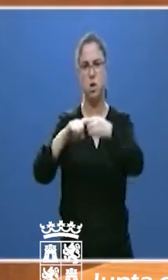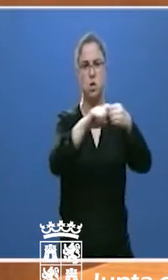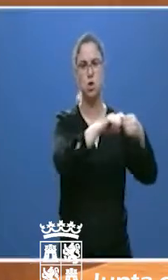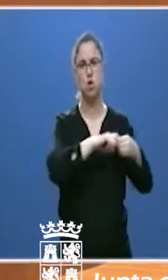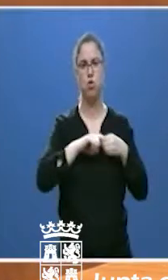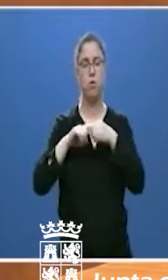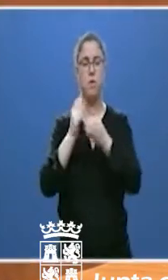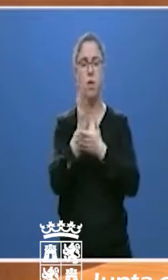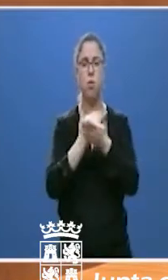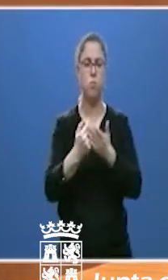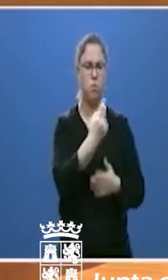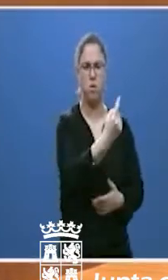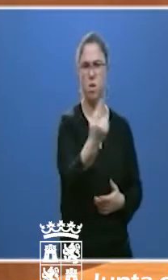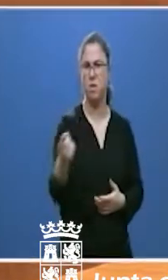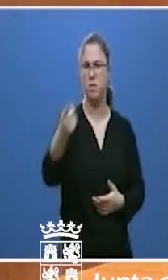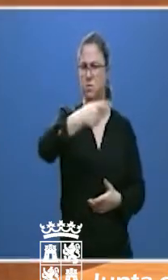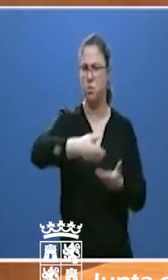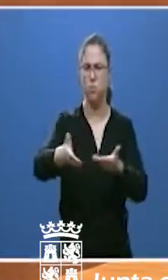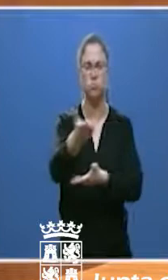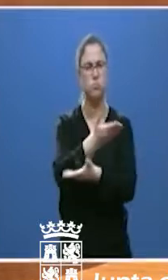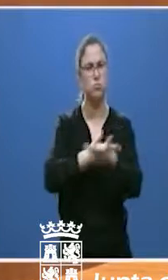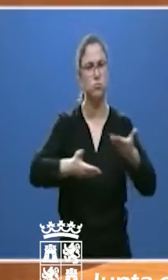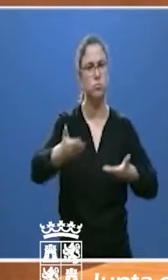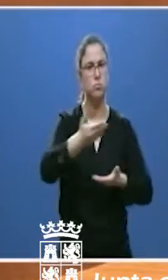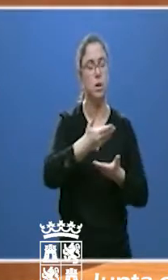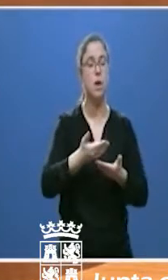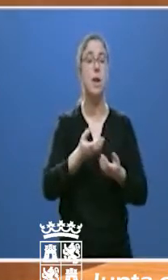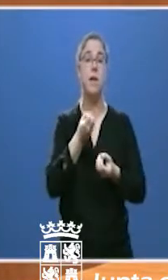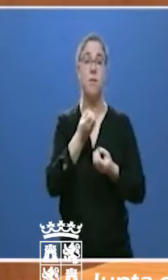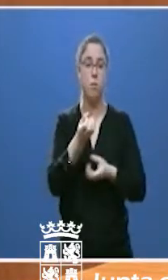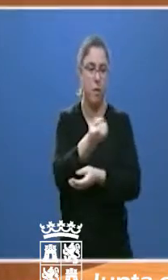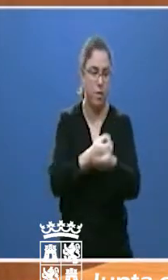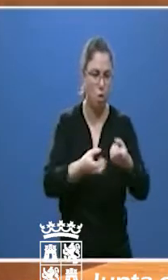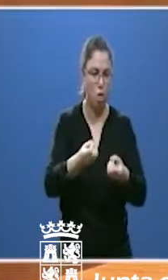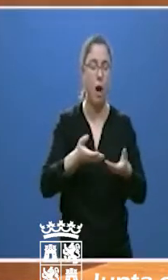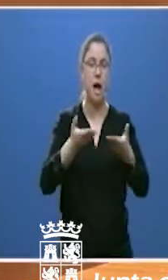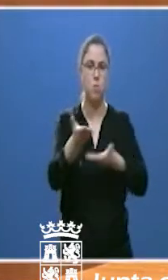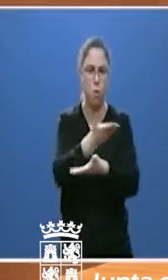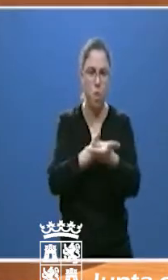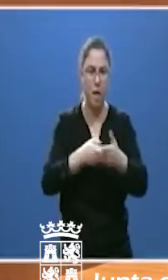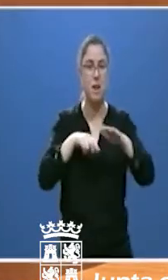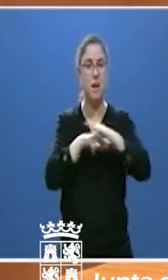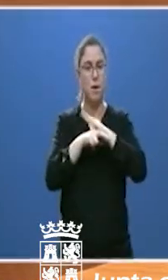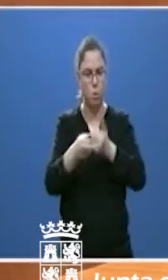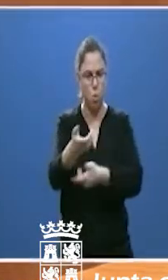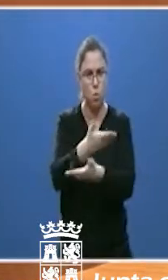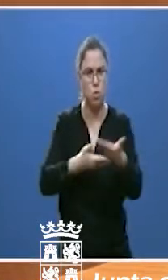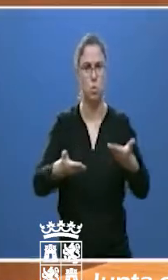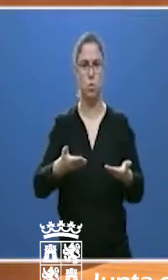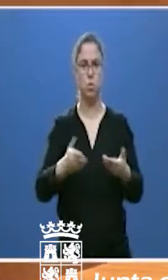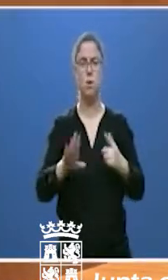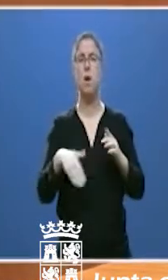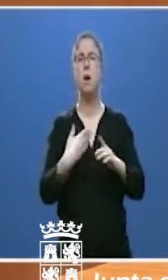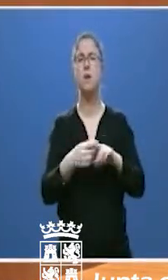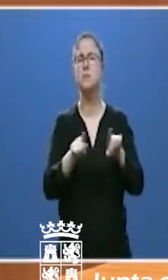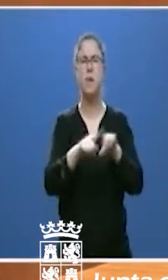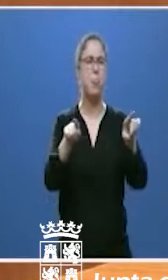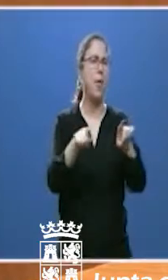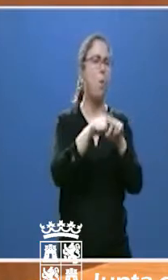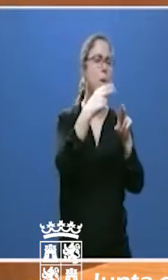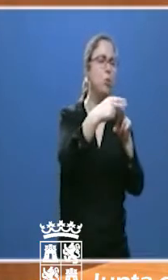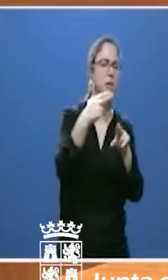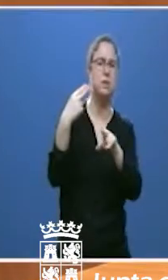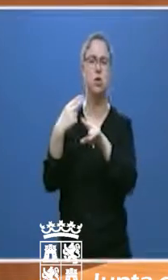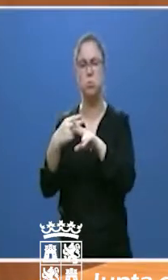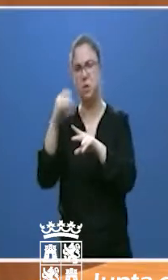comunidades autónomas, compartiendo en unos casos información, en otros ayudas, suministros, por encima de colores políticos